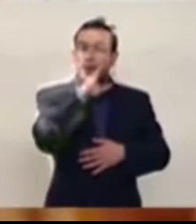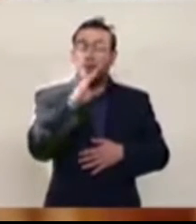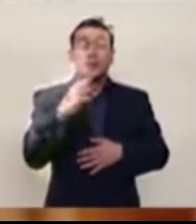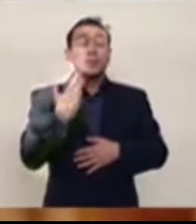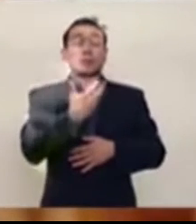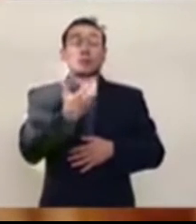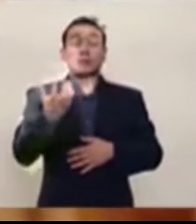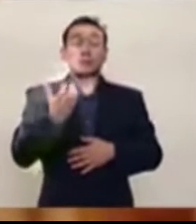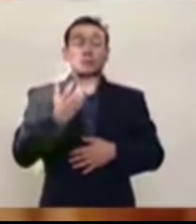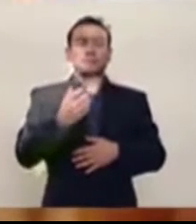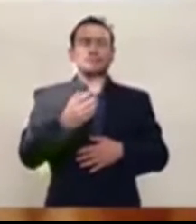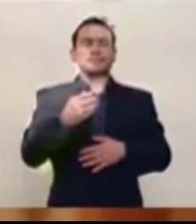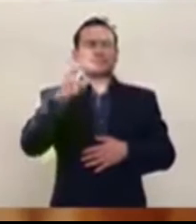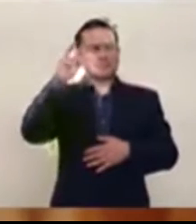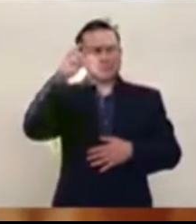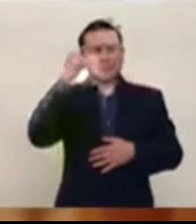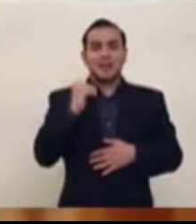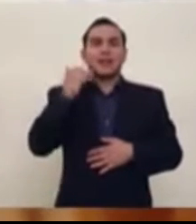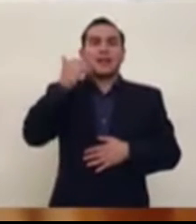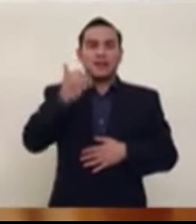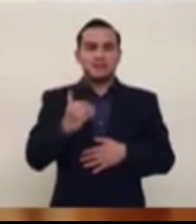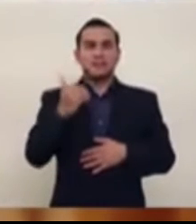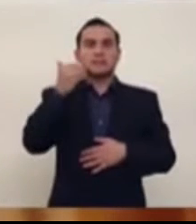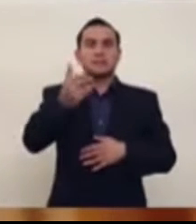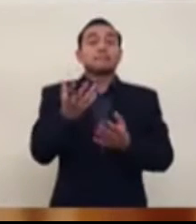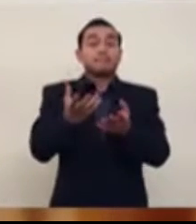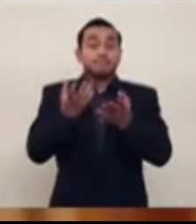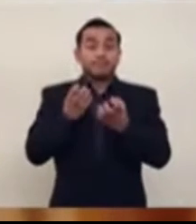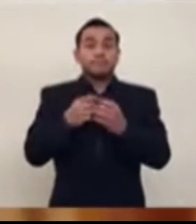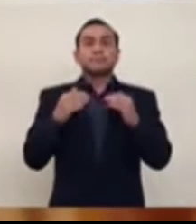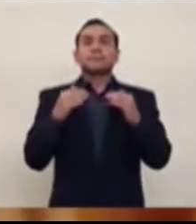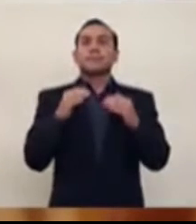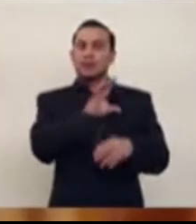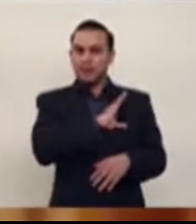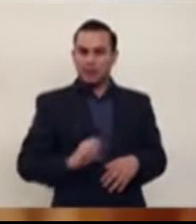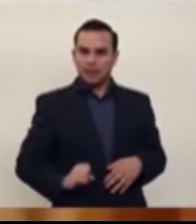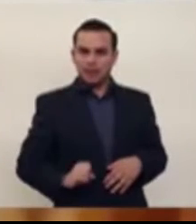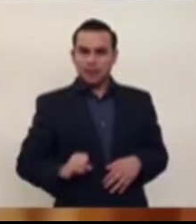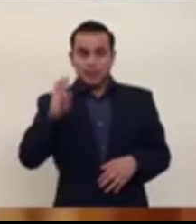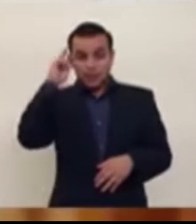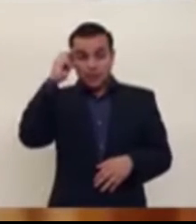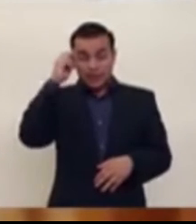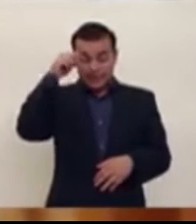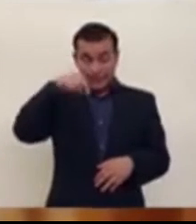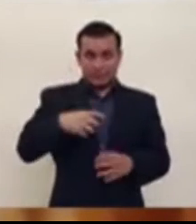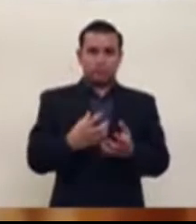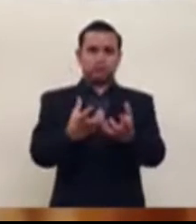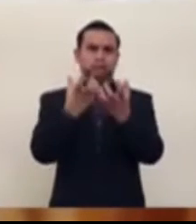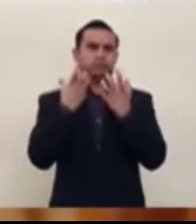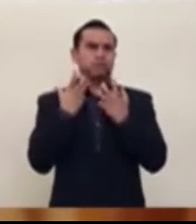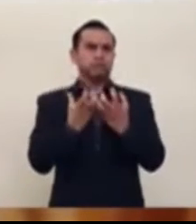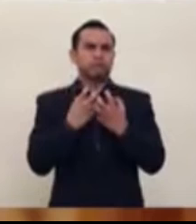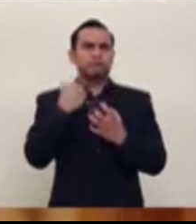las gastrointestinales, sólo que tardan años en que den esos efectos. Incluso El Salvador es uno de los países con la mayor tasa,